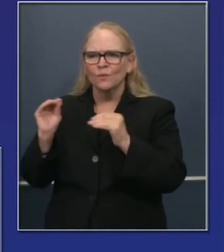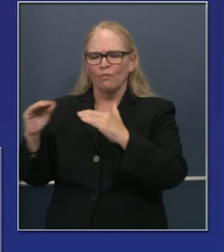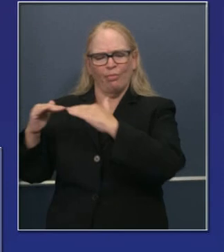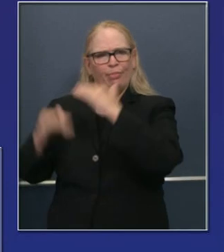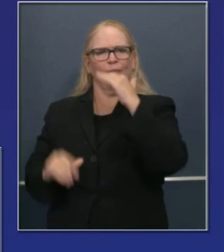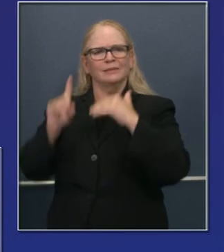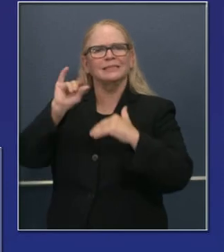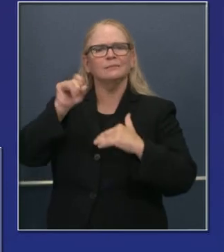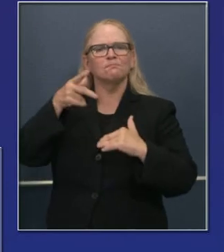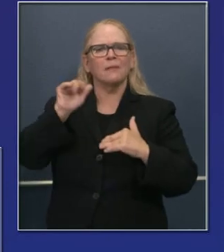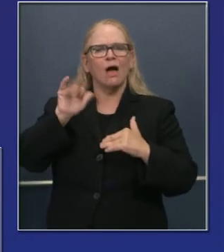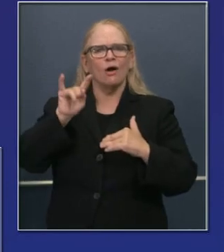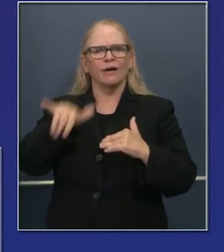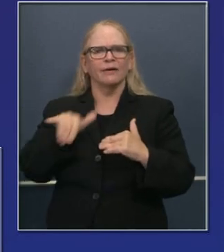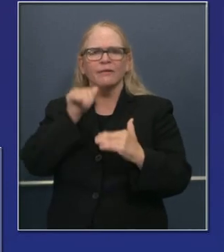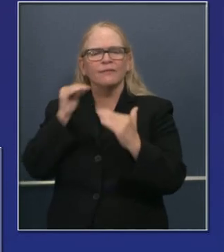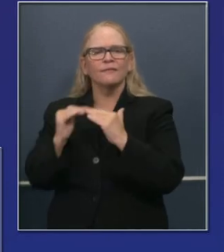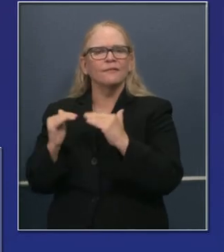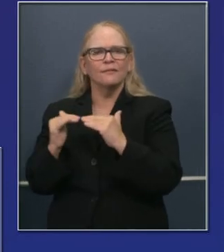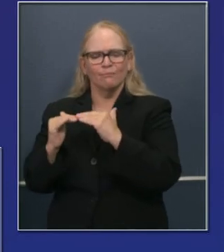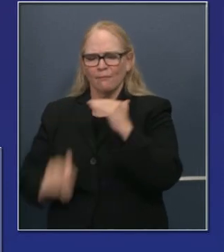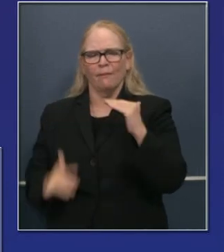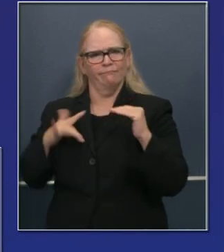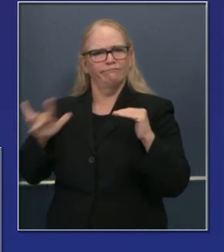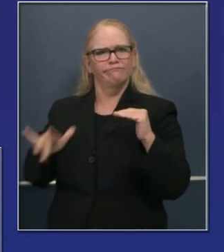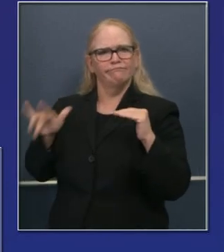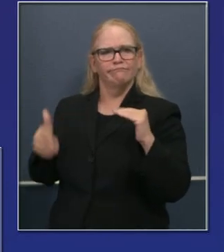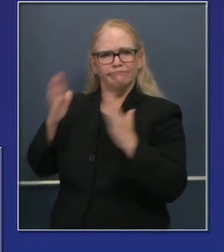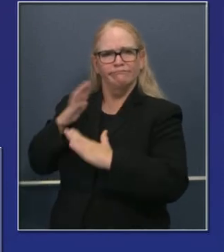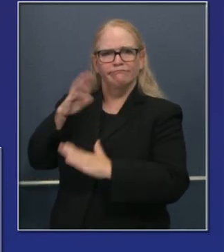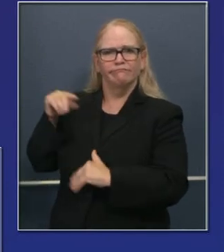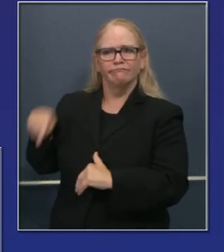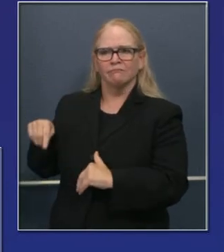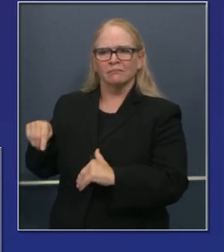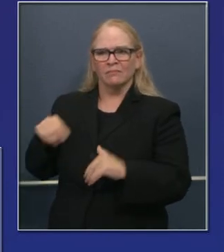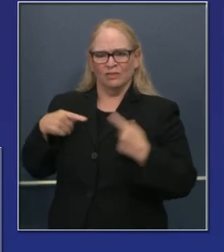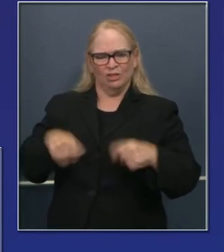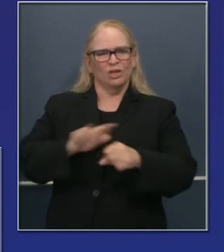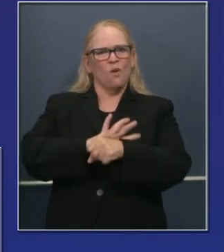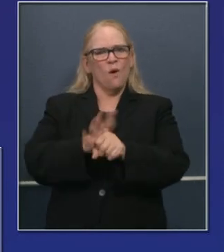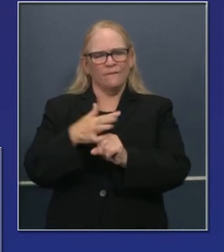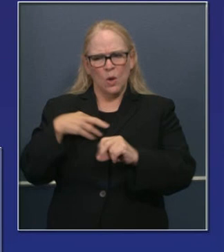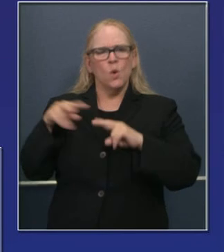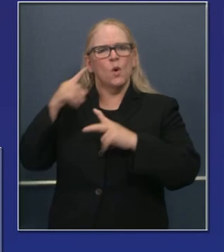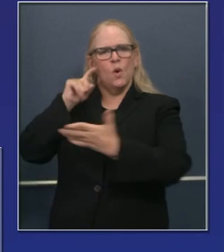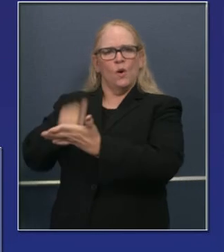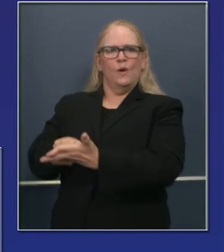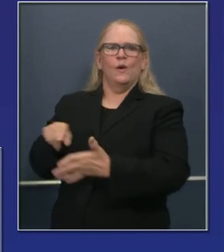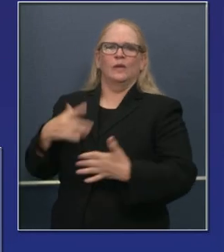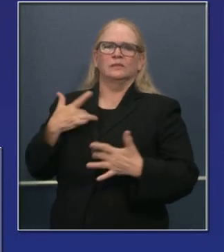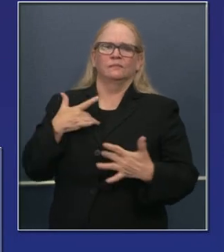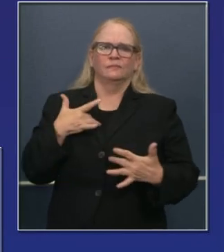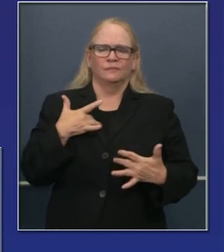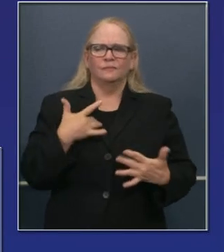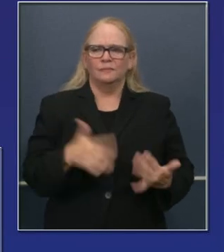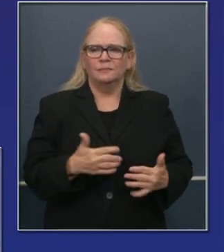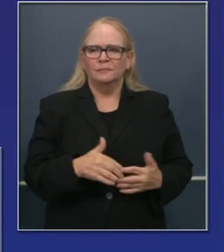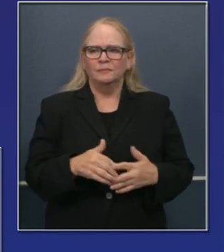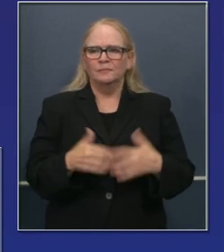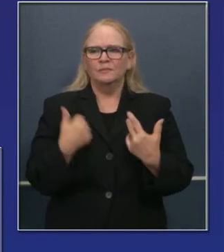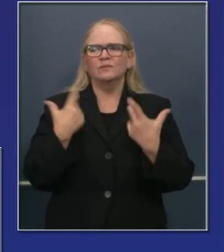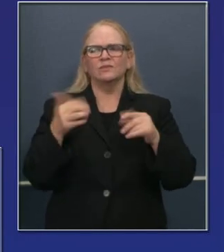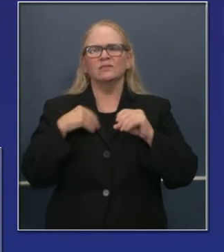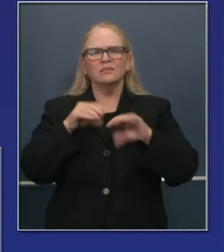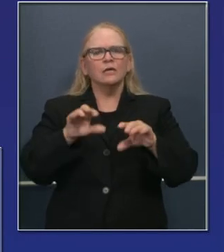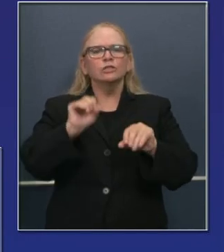existen sin embargo disparidades y han sido empeoradas por esta crisis. Para recalcar esto, se hizo